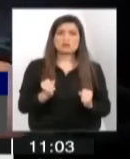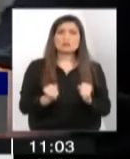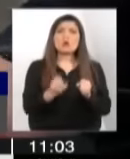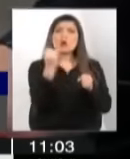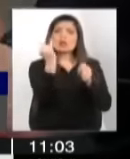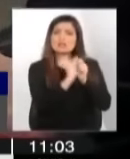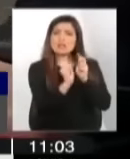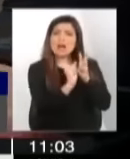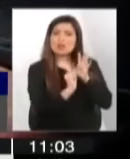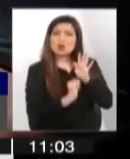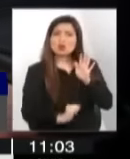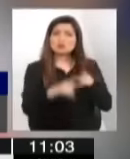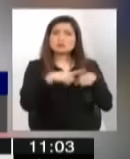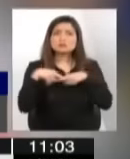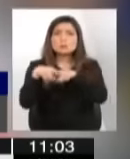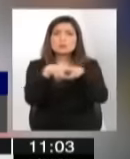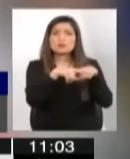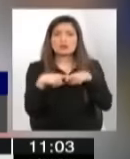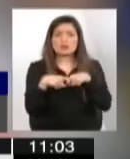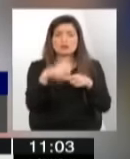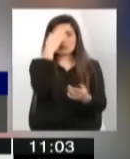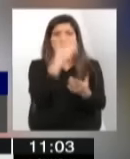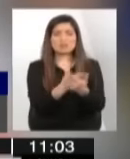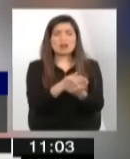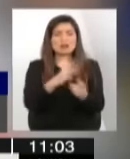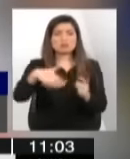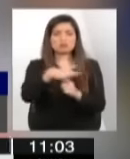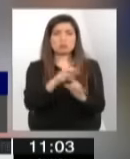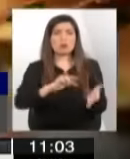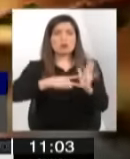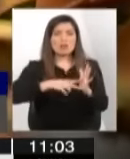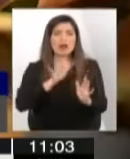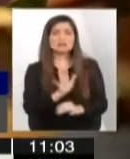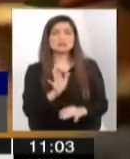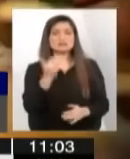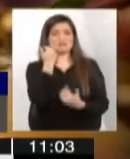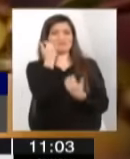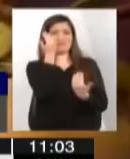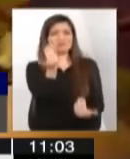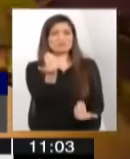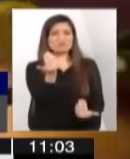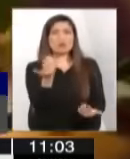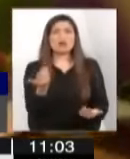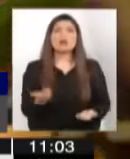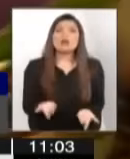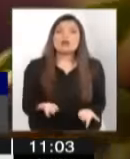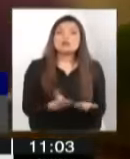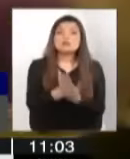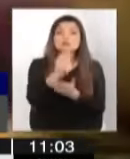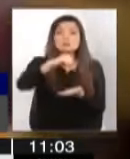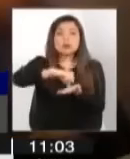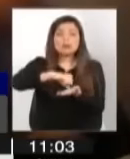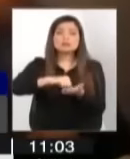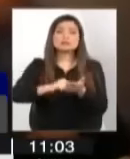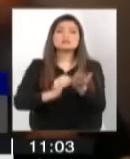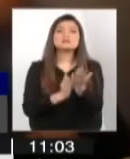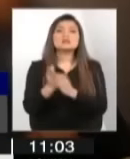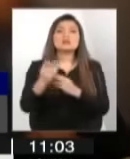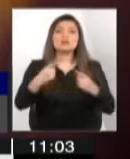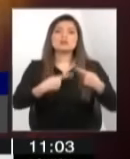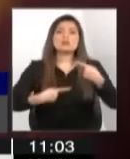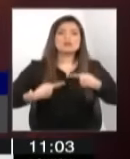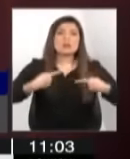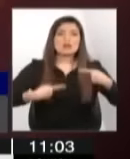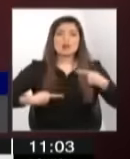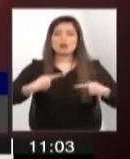y enfrentar con vergüenza un drama de este tipo? Para conversar de este tema país, iniciamos el debate sobre la crisis del Sename en Actualidad